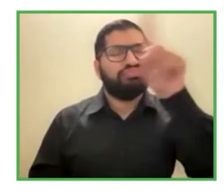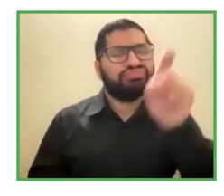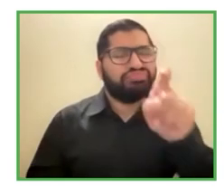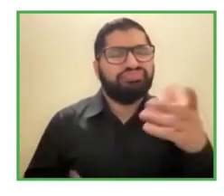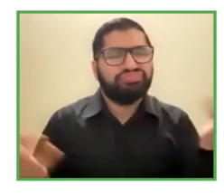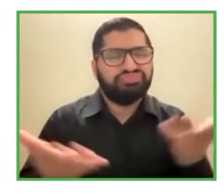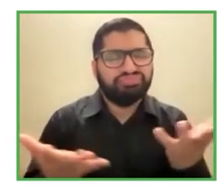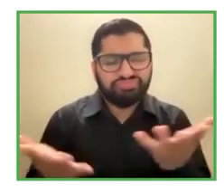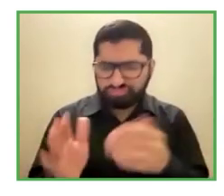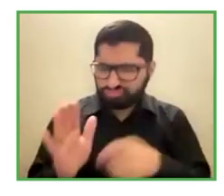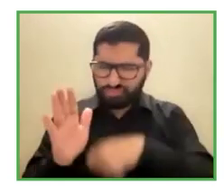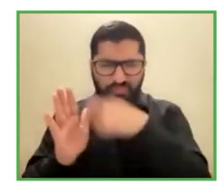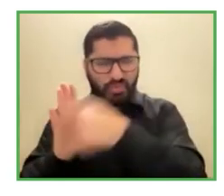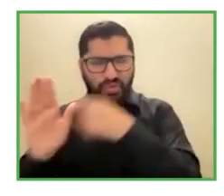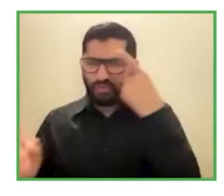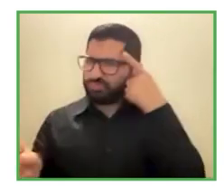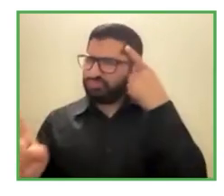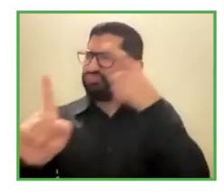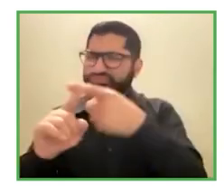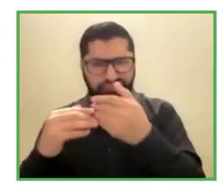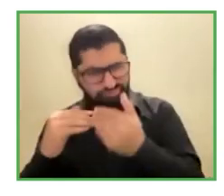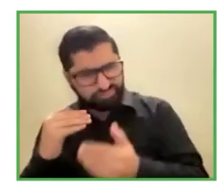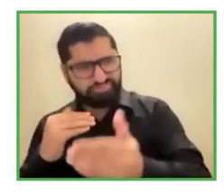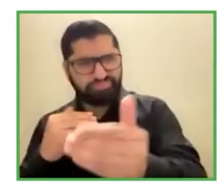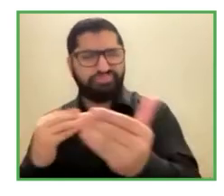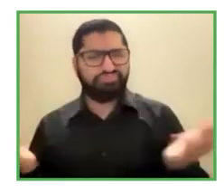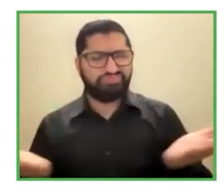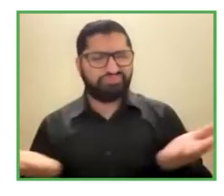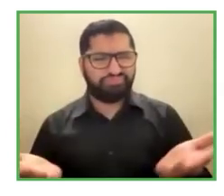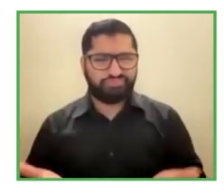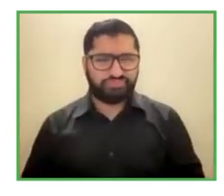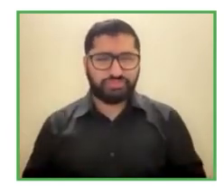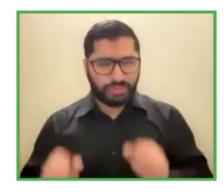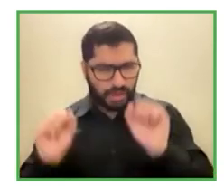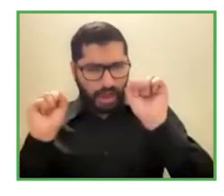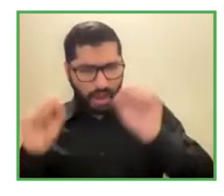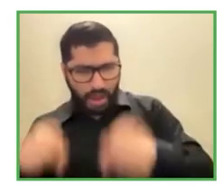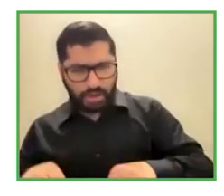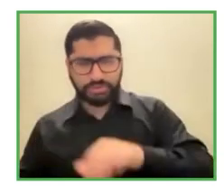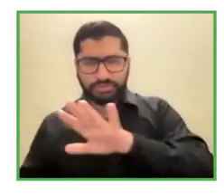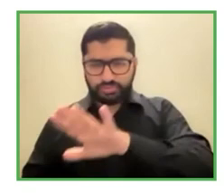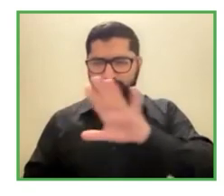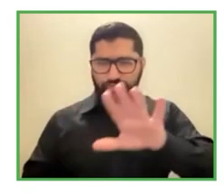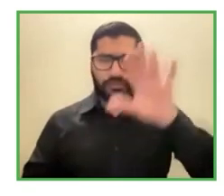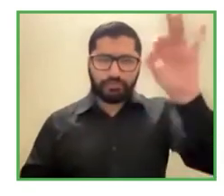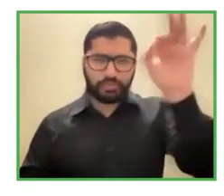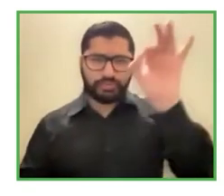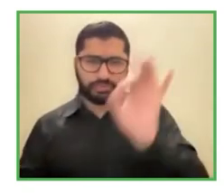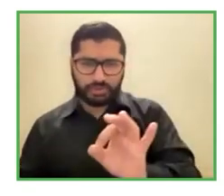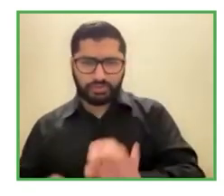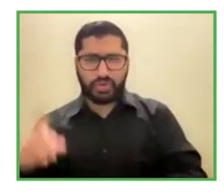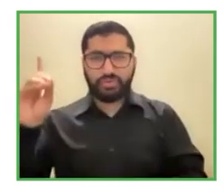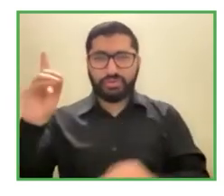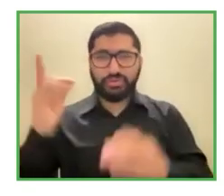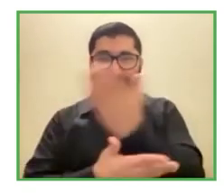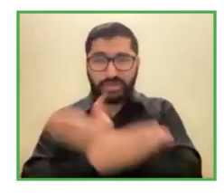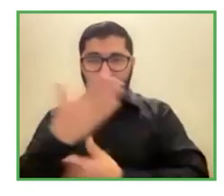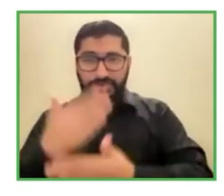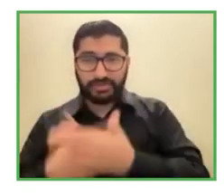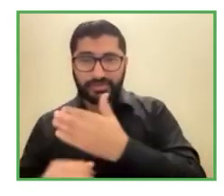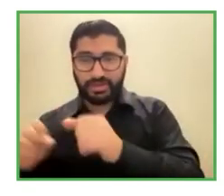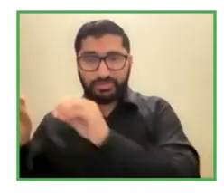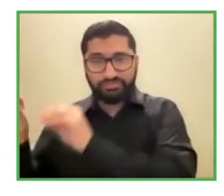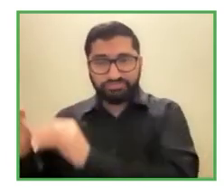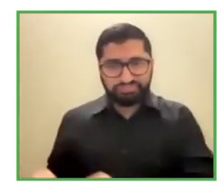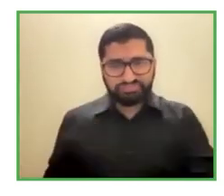posible Rodrigo que de 55% de personas con discapacidad una empresa como la suya tenga 80